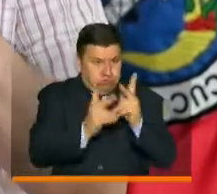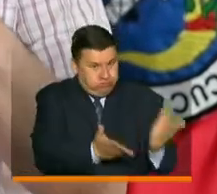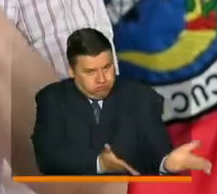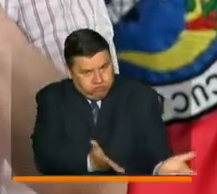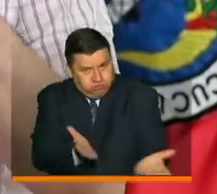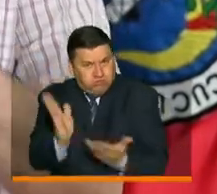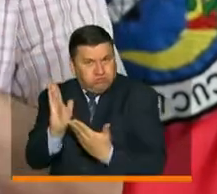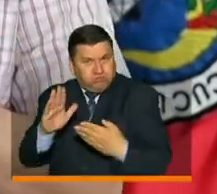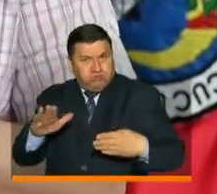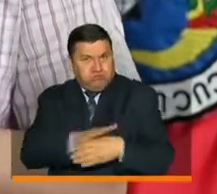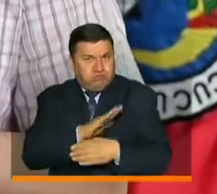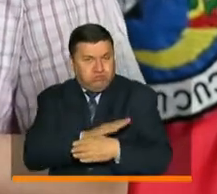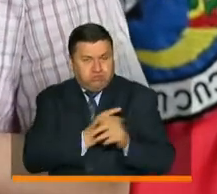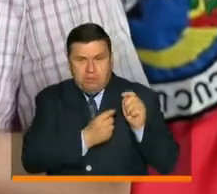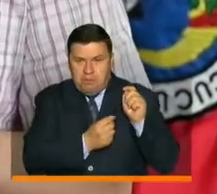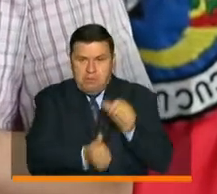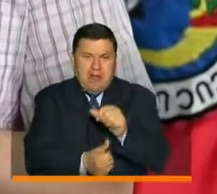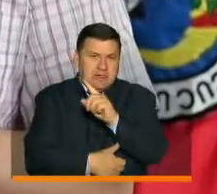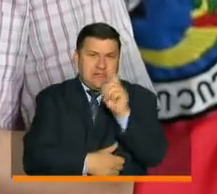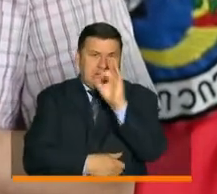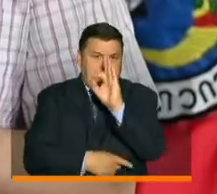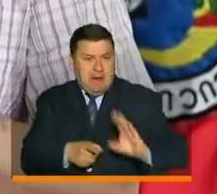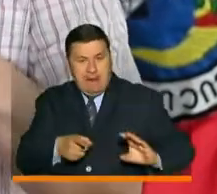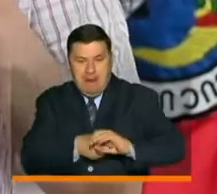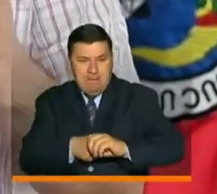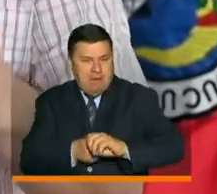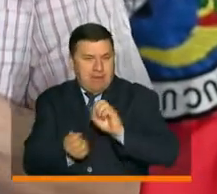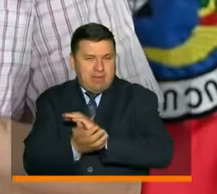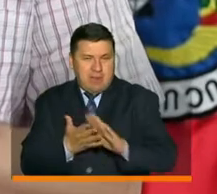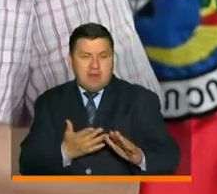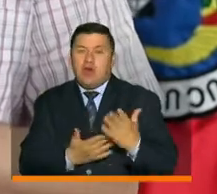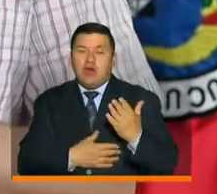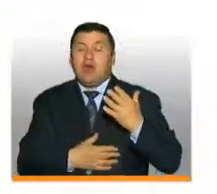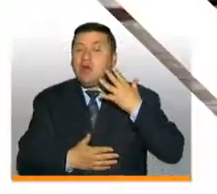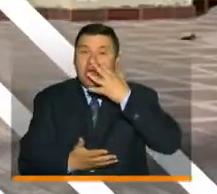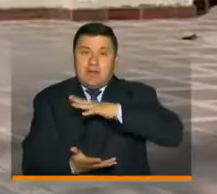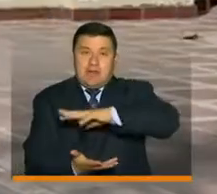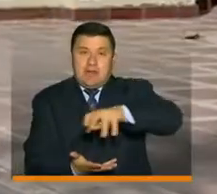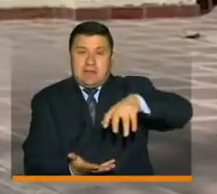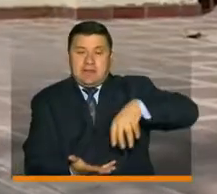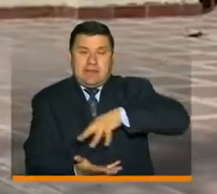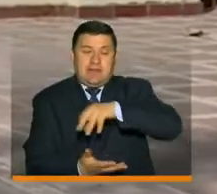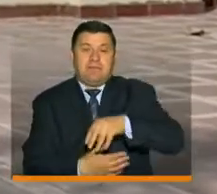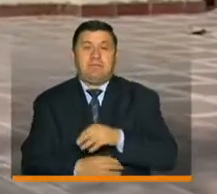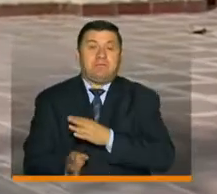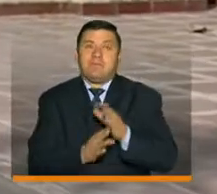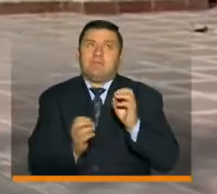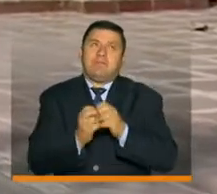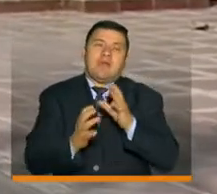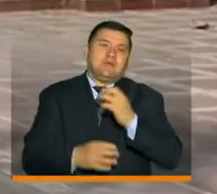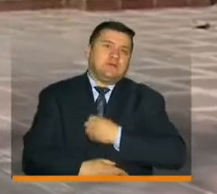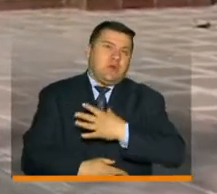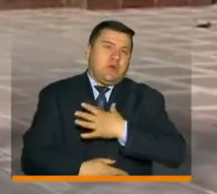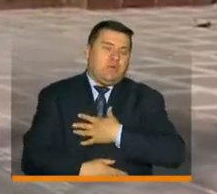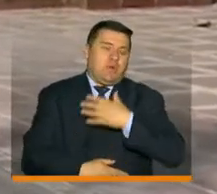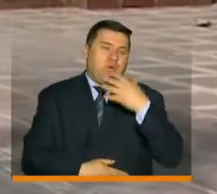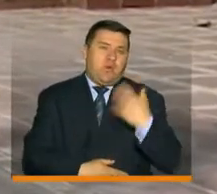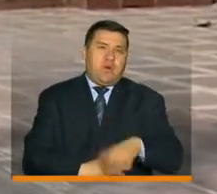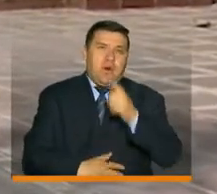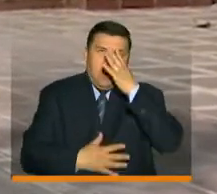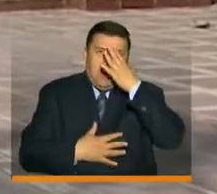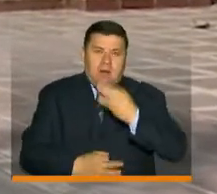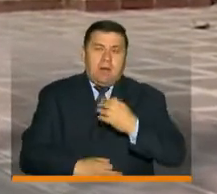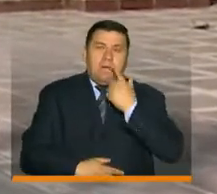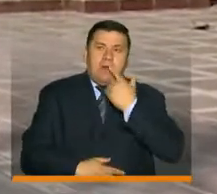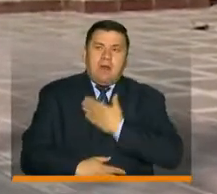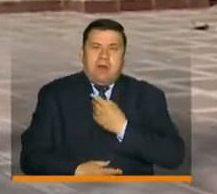del subsidio, el 100% de la matrícula en Norte de Santander. Una oportunidad sin duda que alivió a muchos